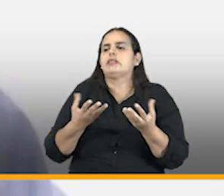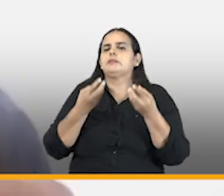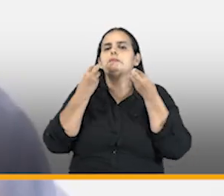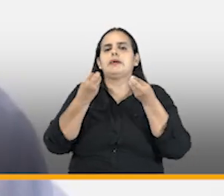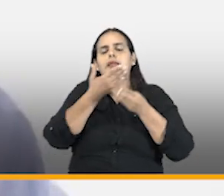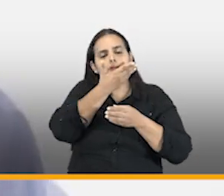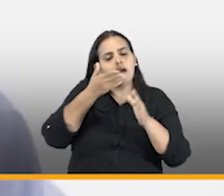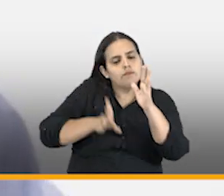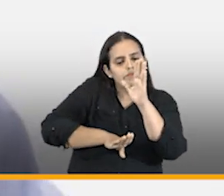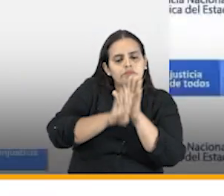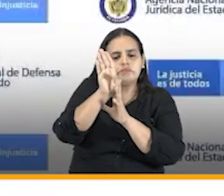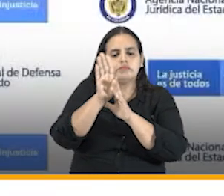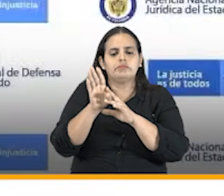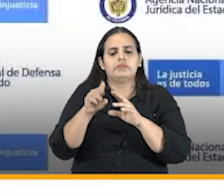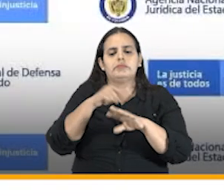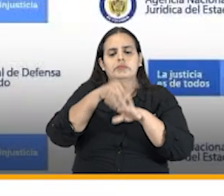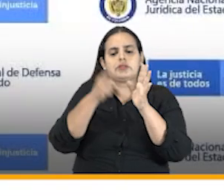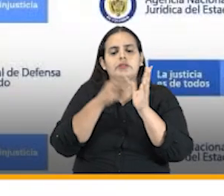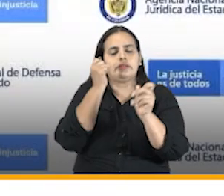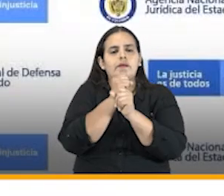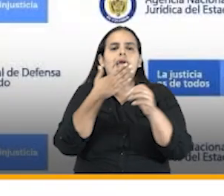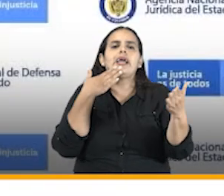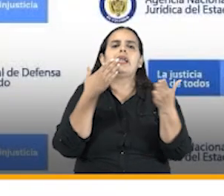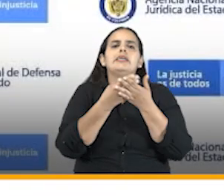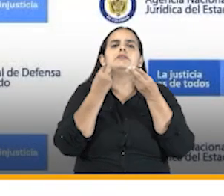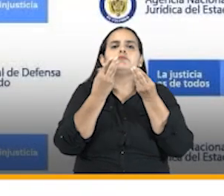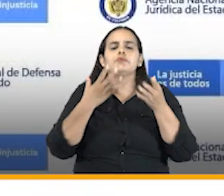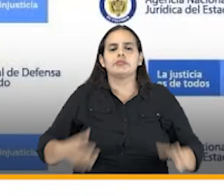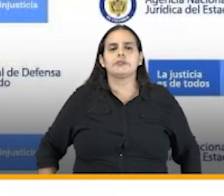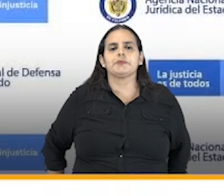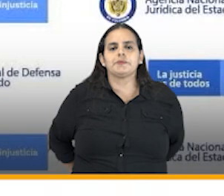para desarrollar eficientemente su trabajo muchas gracias